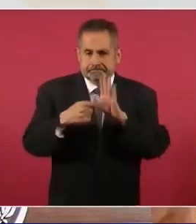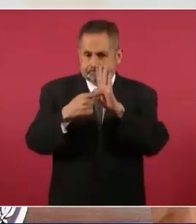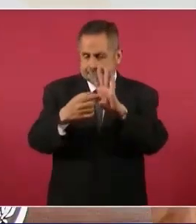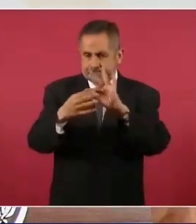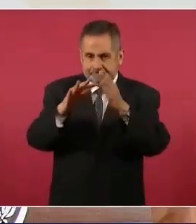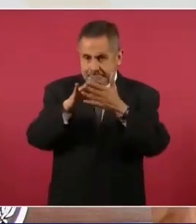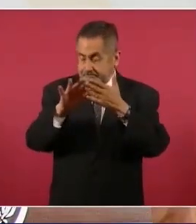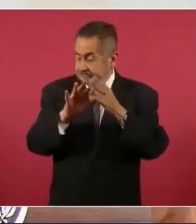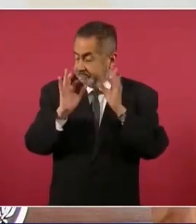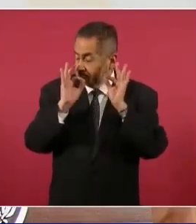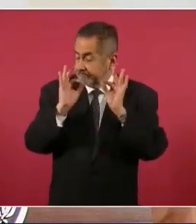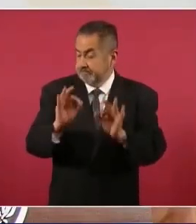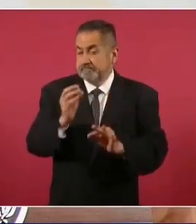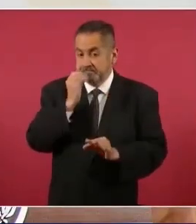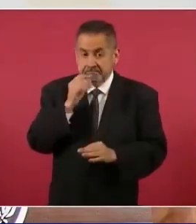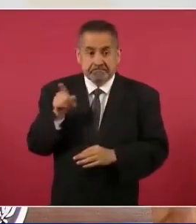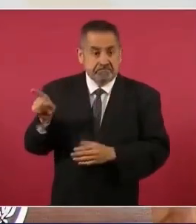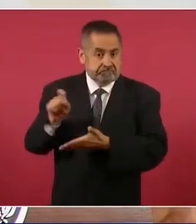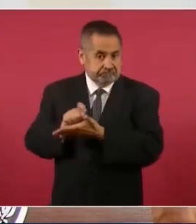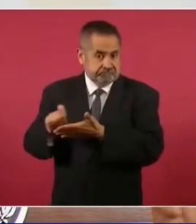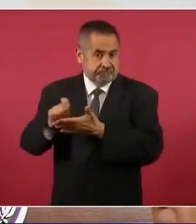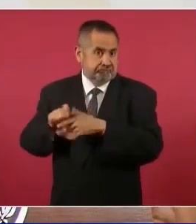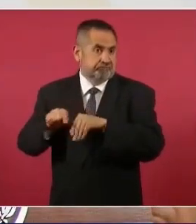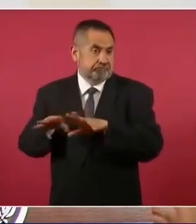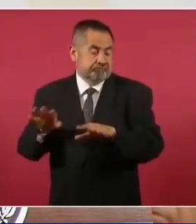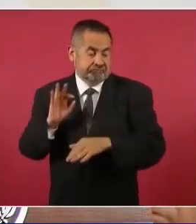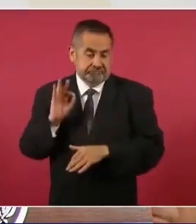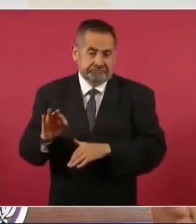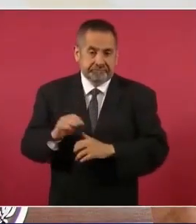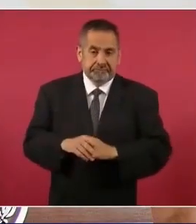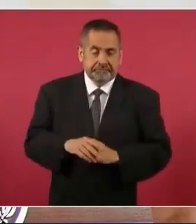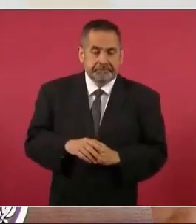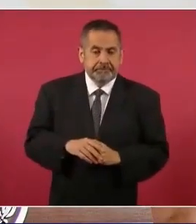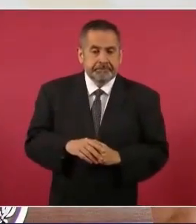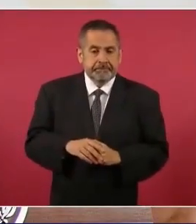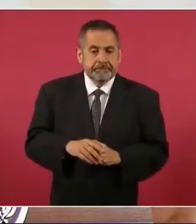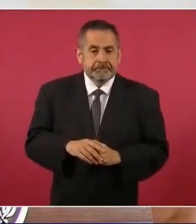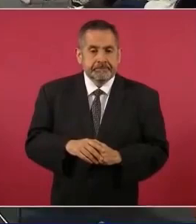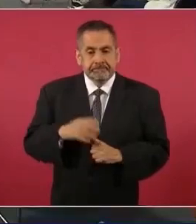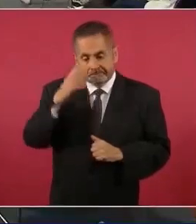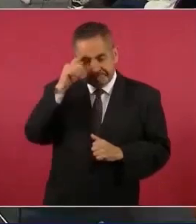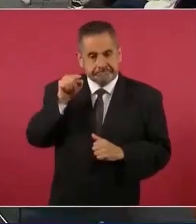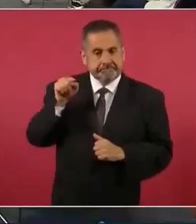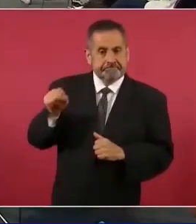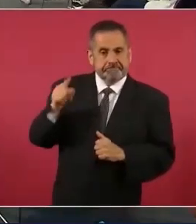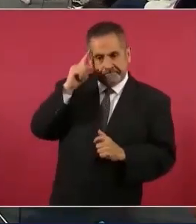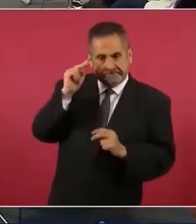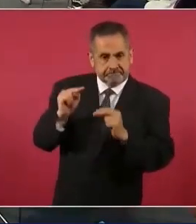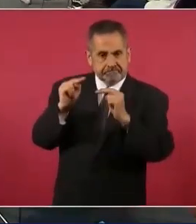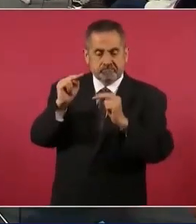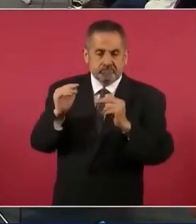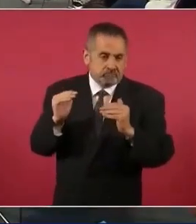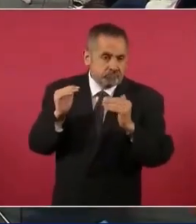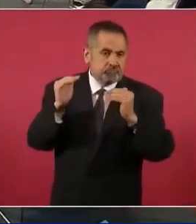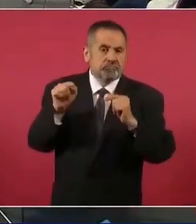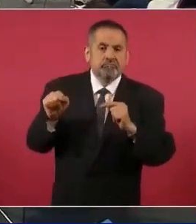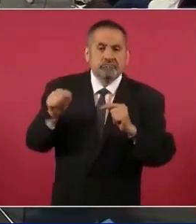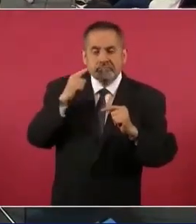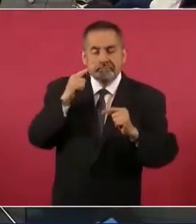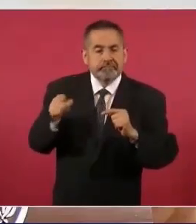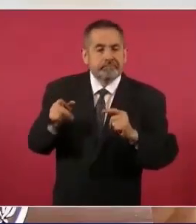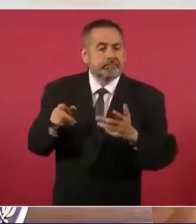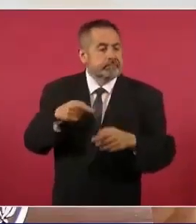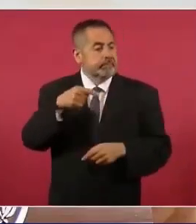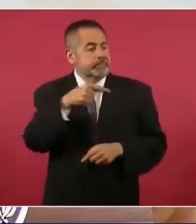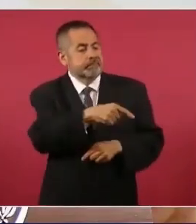leer para que vean el nivel tan